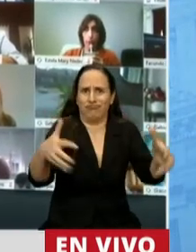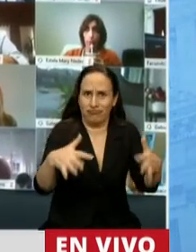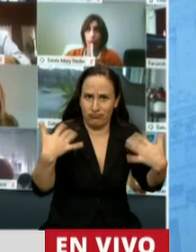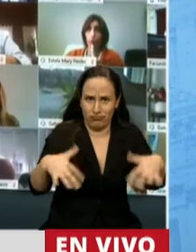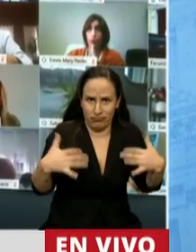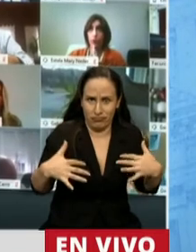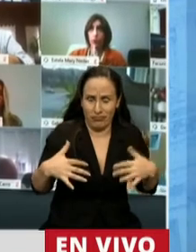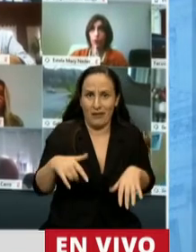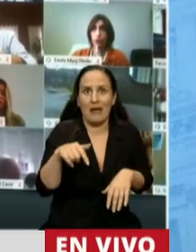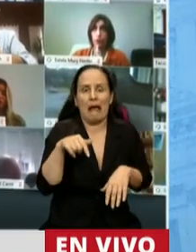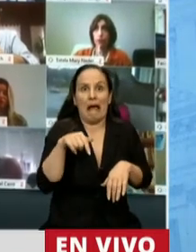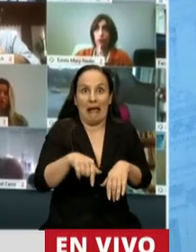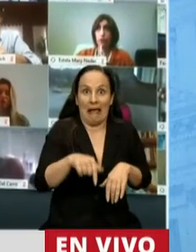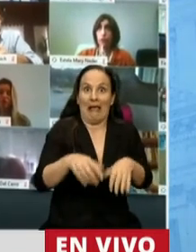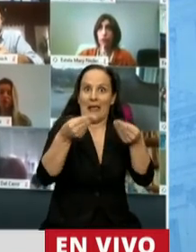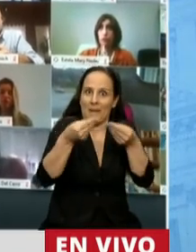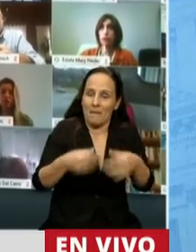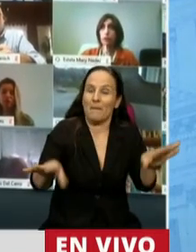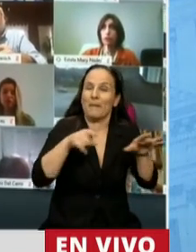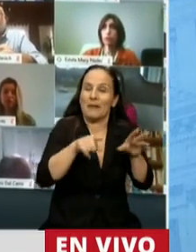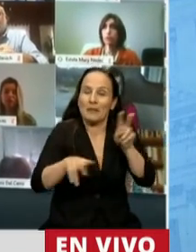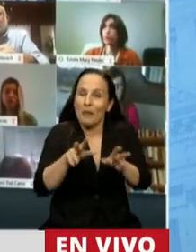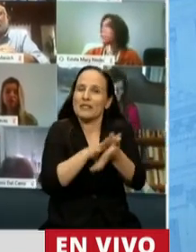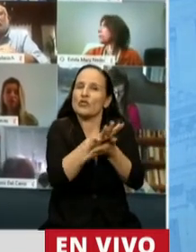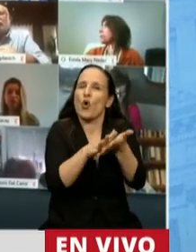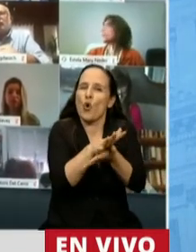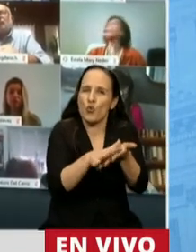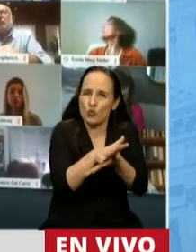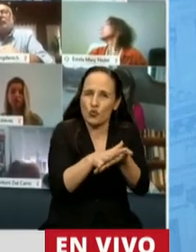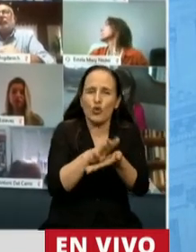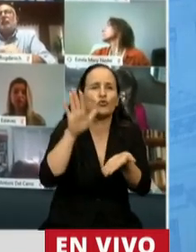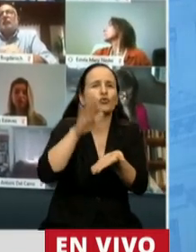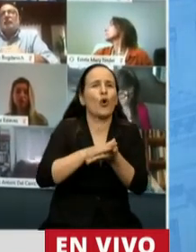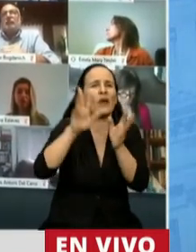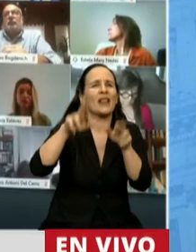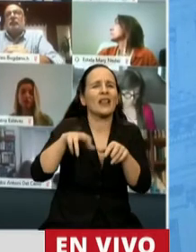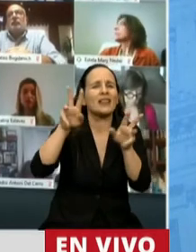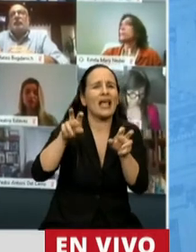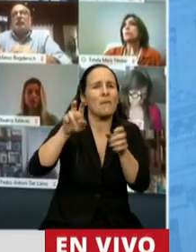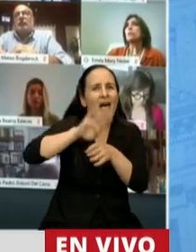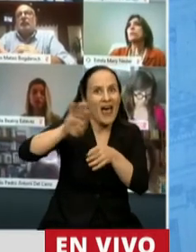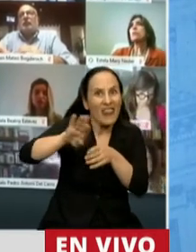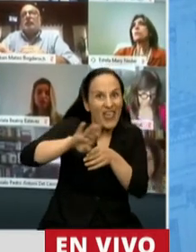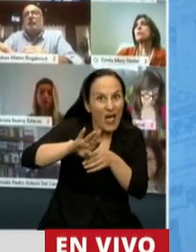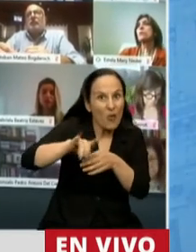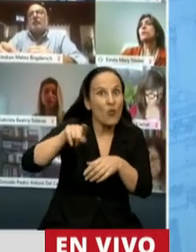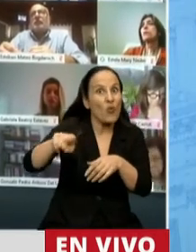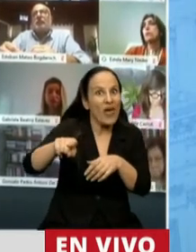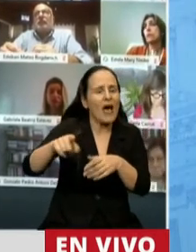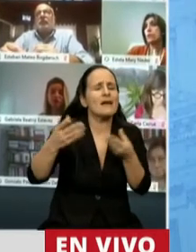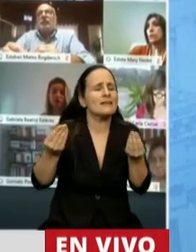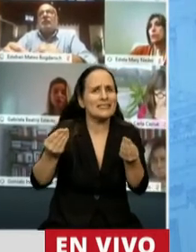estar dando inicio a una solución de la deuda, estar poniéndole un